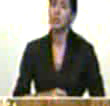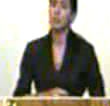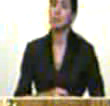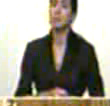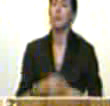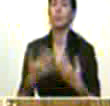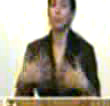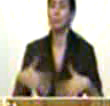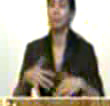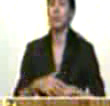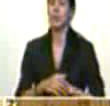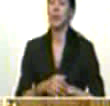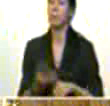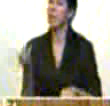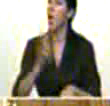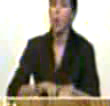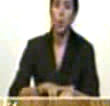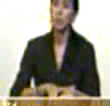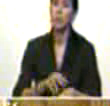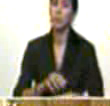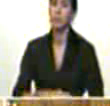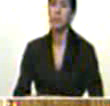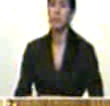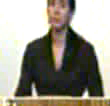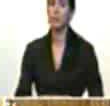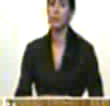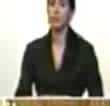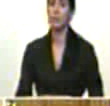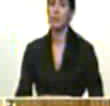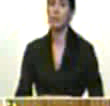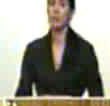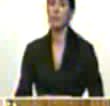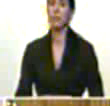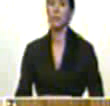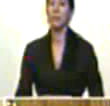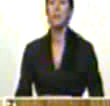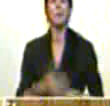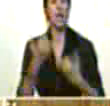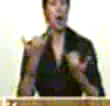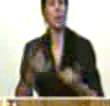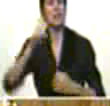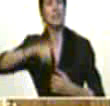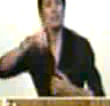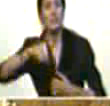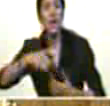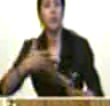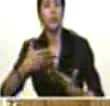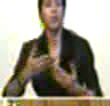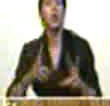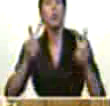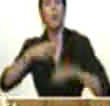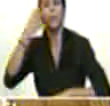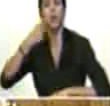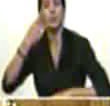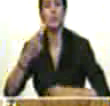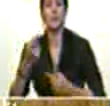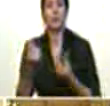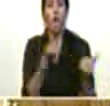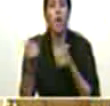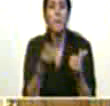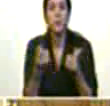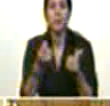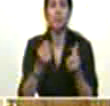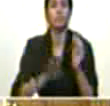cobrado mayor significación los fundamentos de la economía política en construcción ¿cuál es el espíritu que alienta nuestra